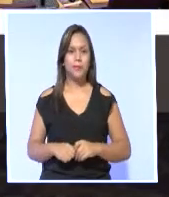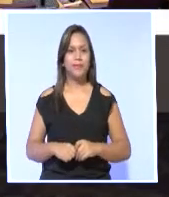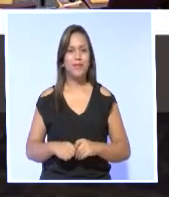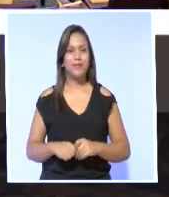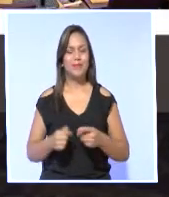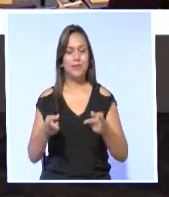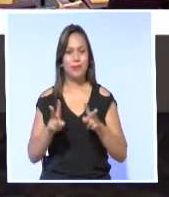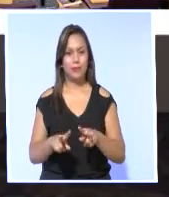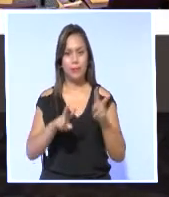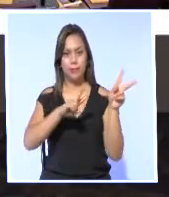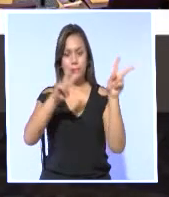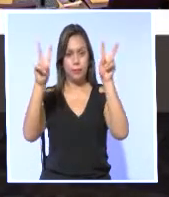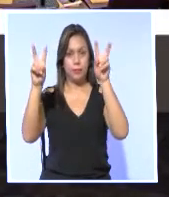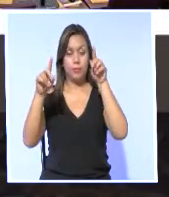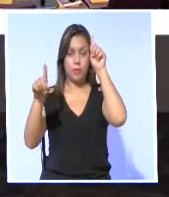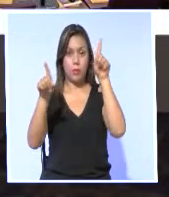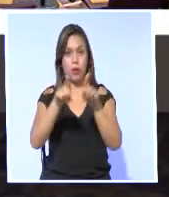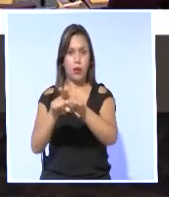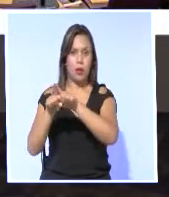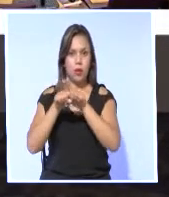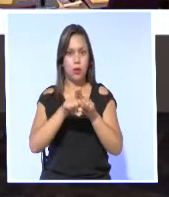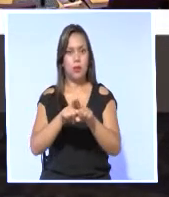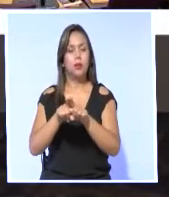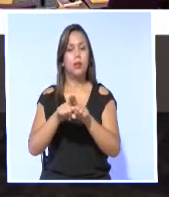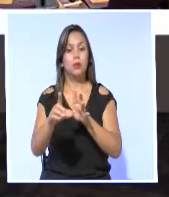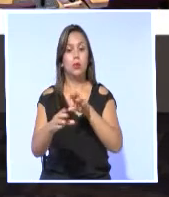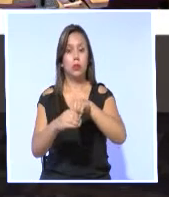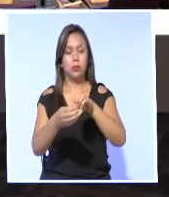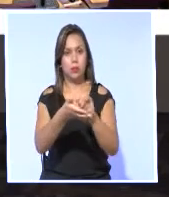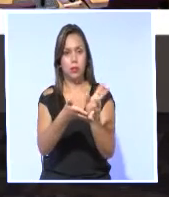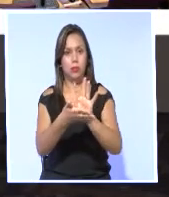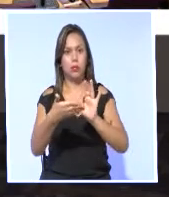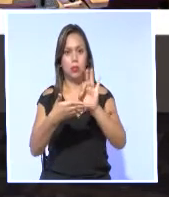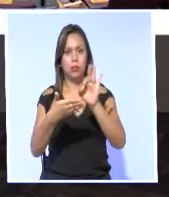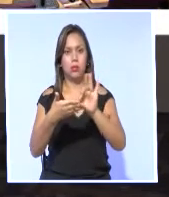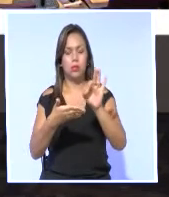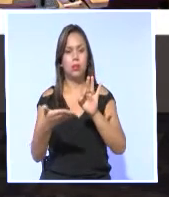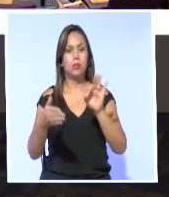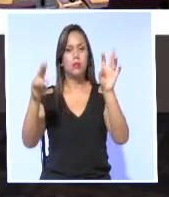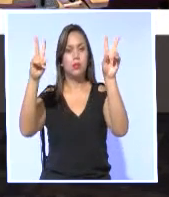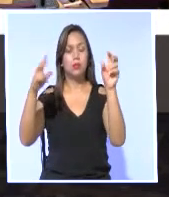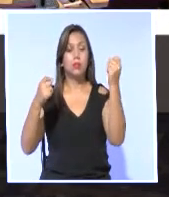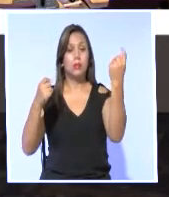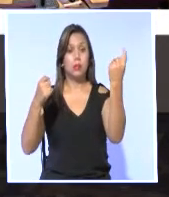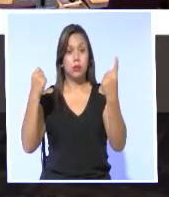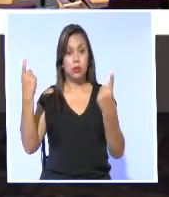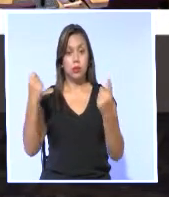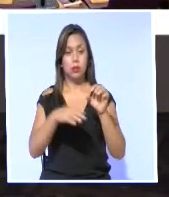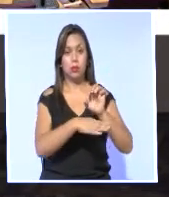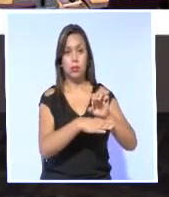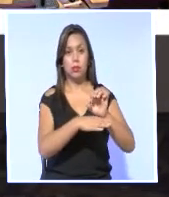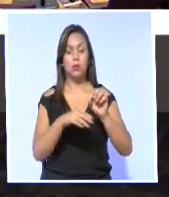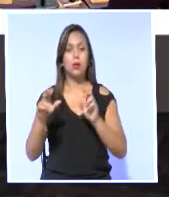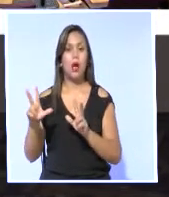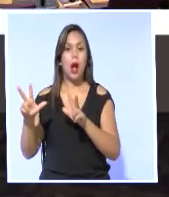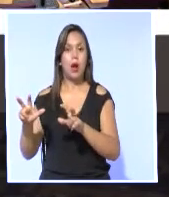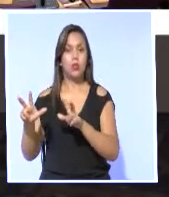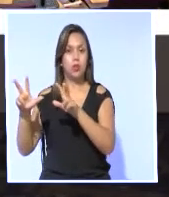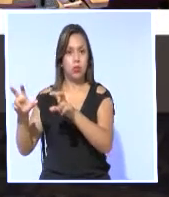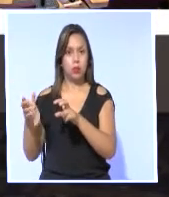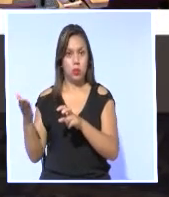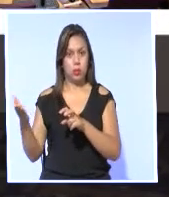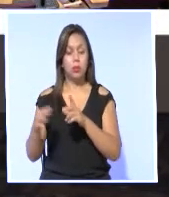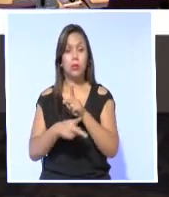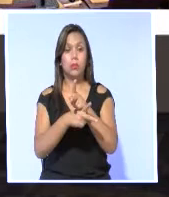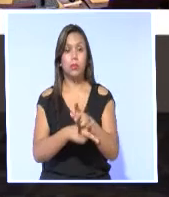De otro lado, por unanimidad, el Pleno de la Asamblea Nacional aprobó el Memorando de Entendimiento entre Ecuador y Australia que garantiza